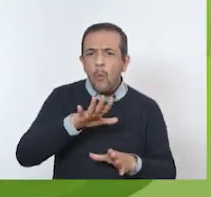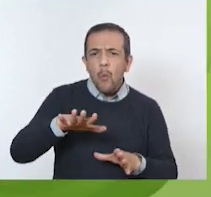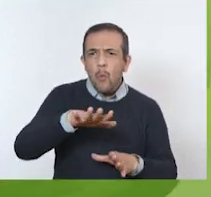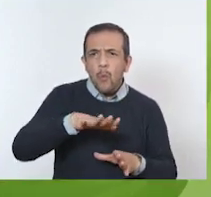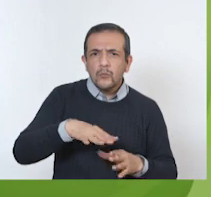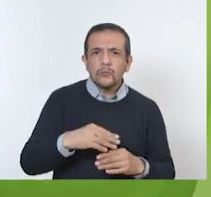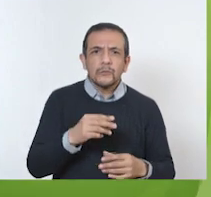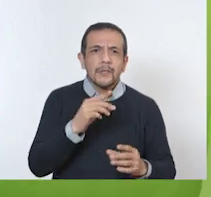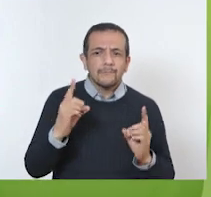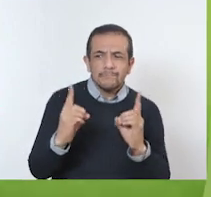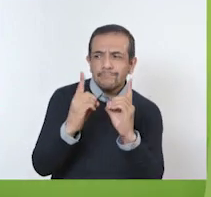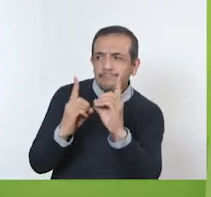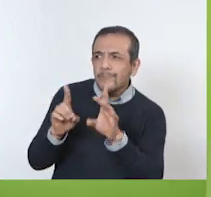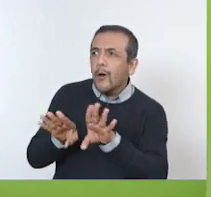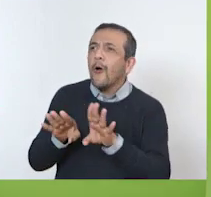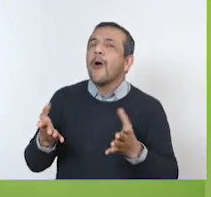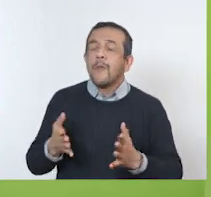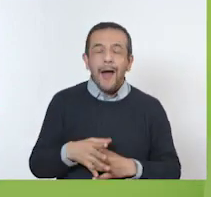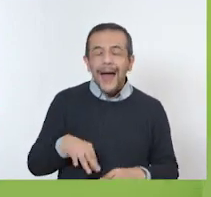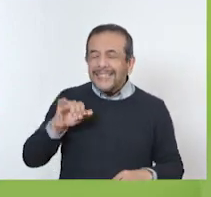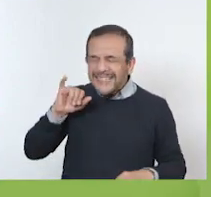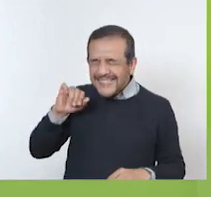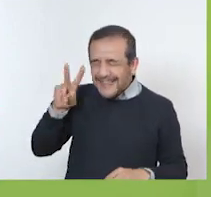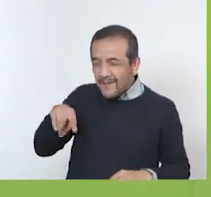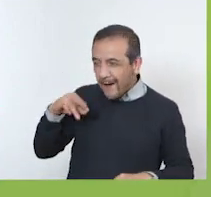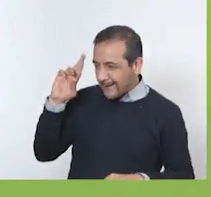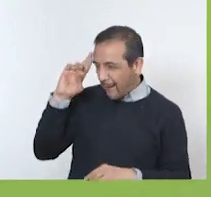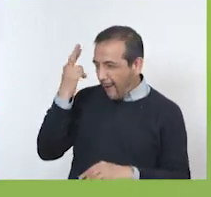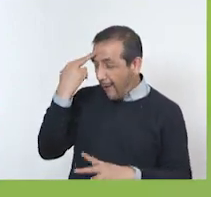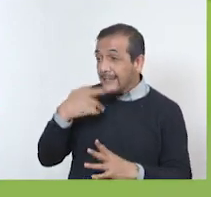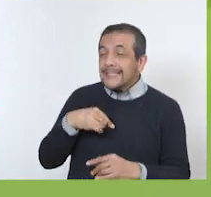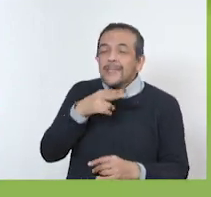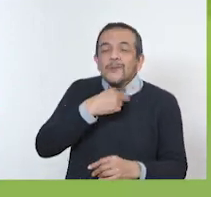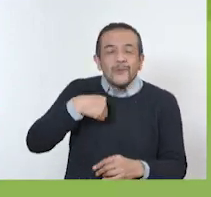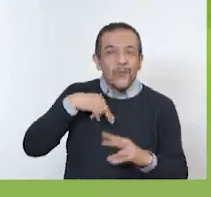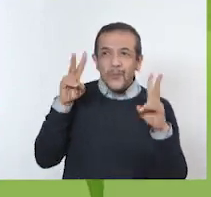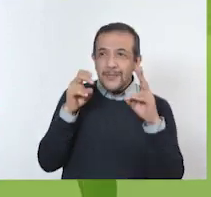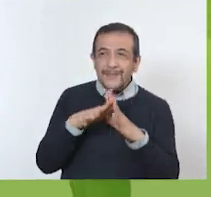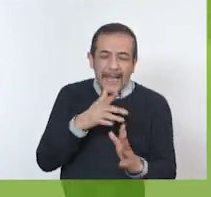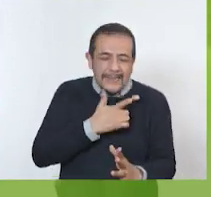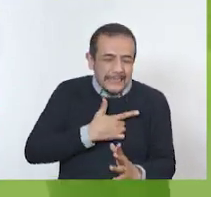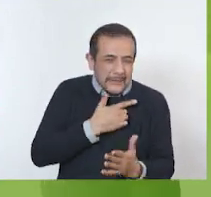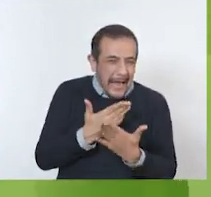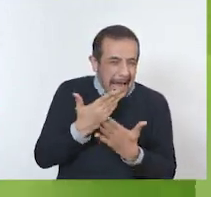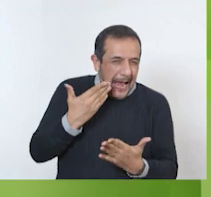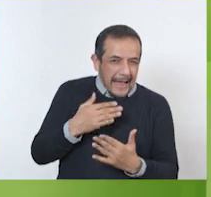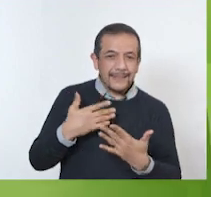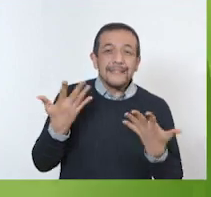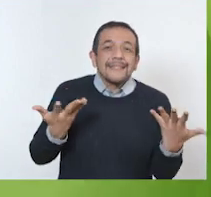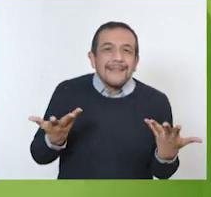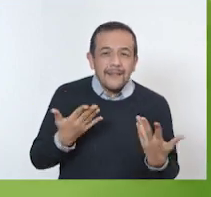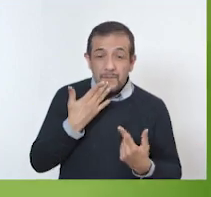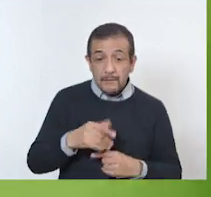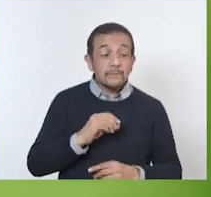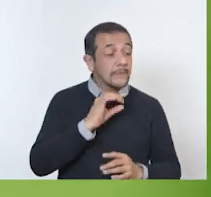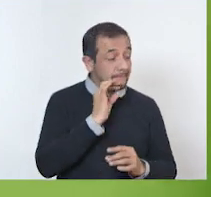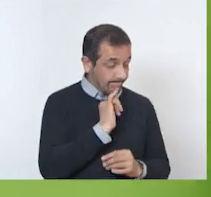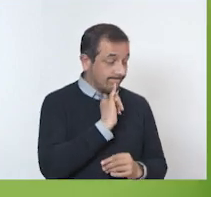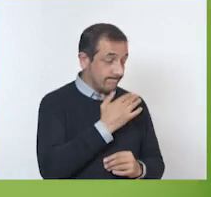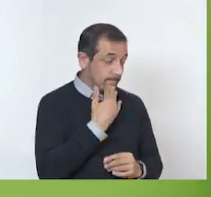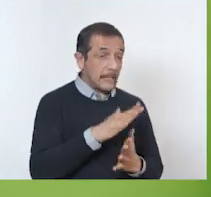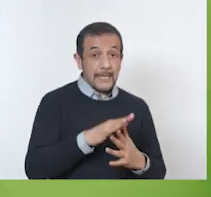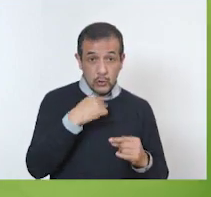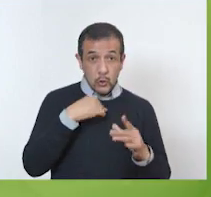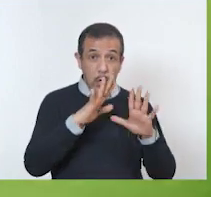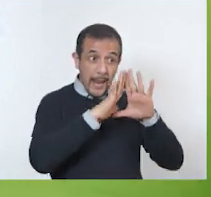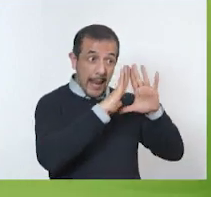públicos. ¡Ya me acordé! Sí, hablamos sobre lo que nos gustaba hacer antes. Exacto. Aquí